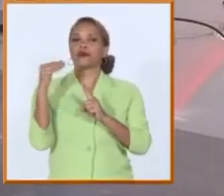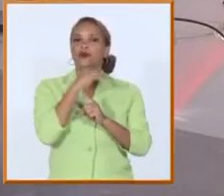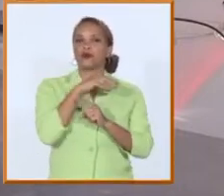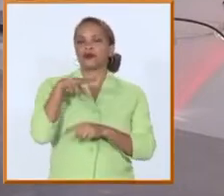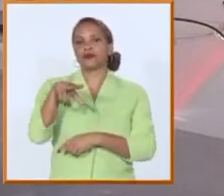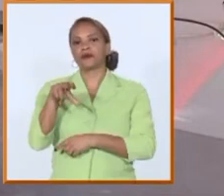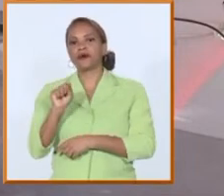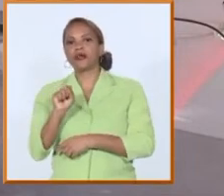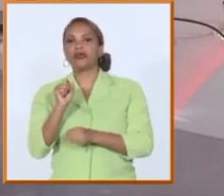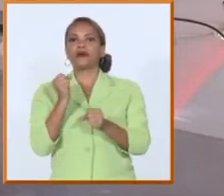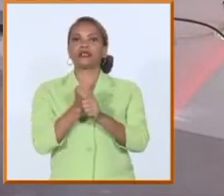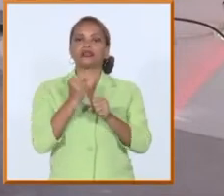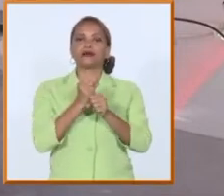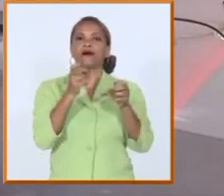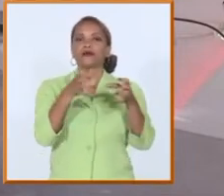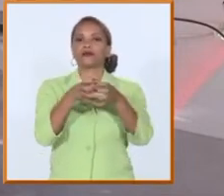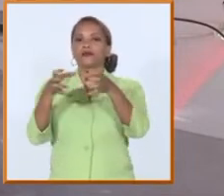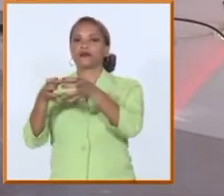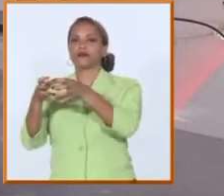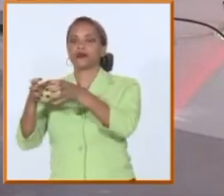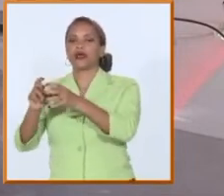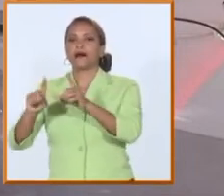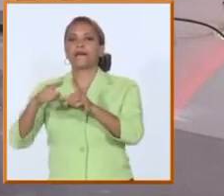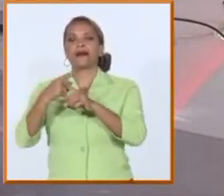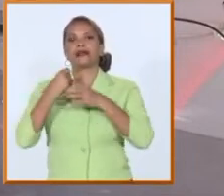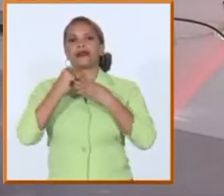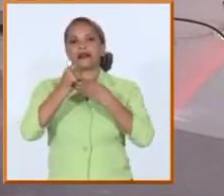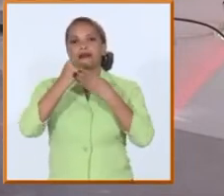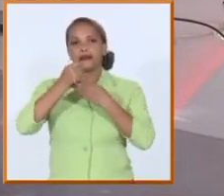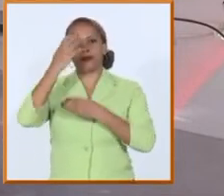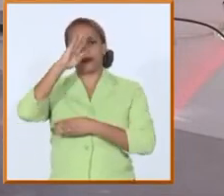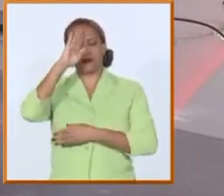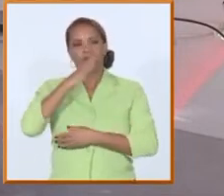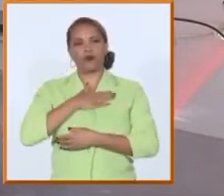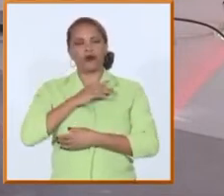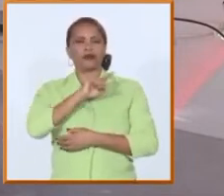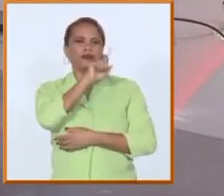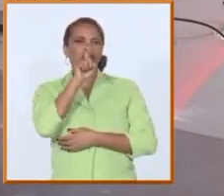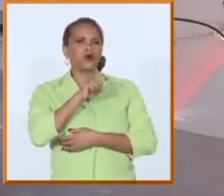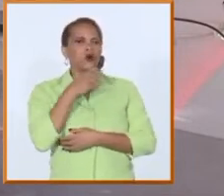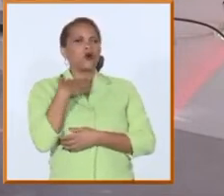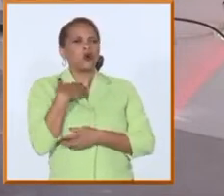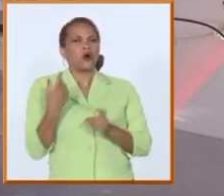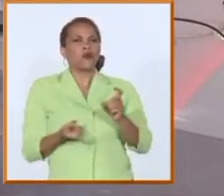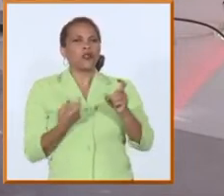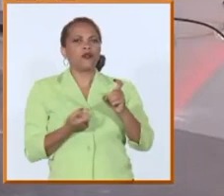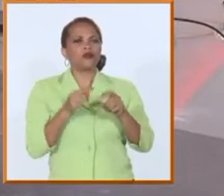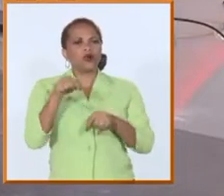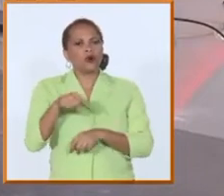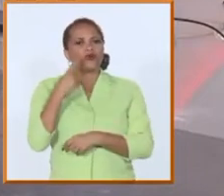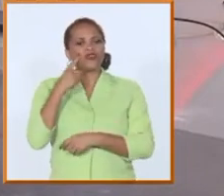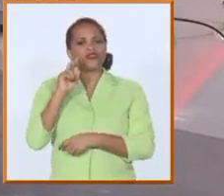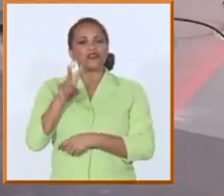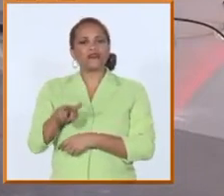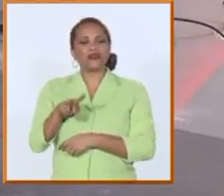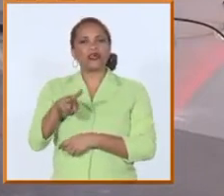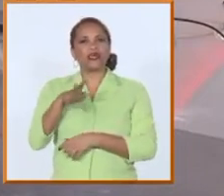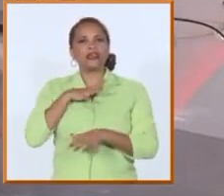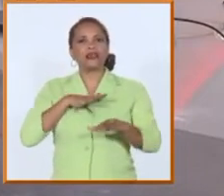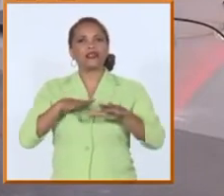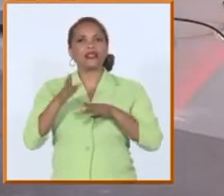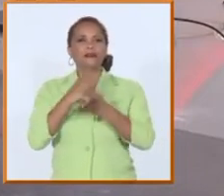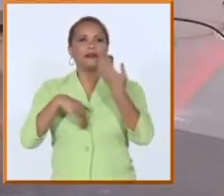trabajo en equipo y la contribución a la sociedad cubana como ese desafío está hoy presente en el accionar del